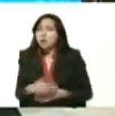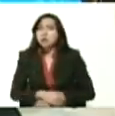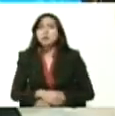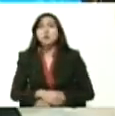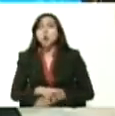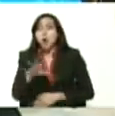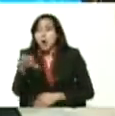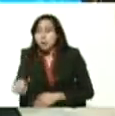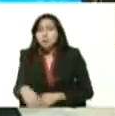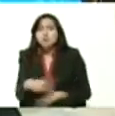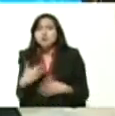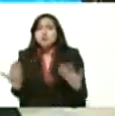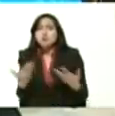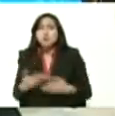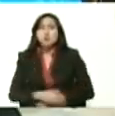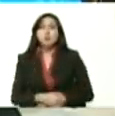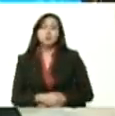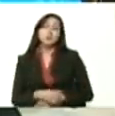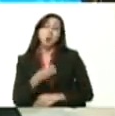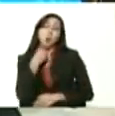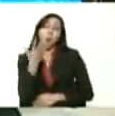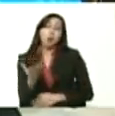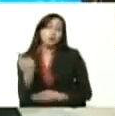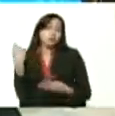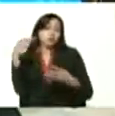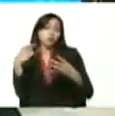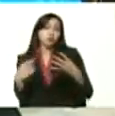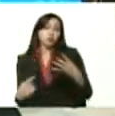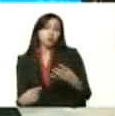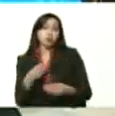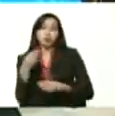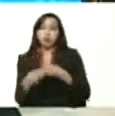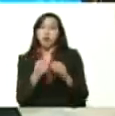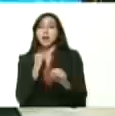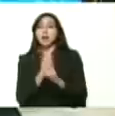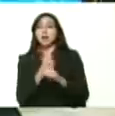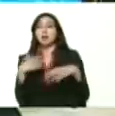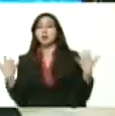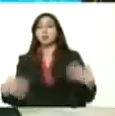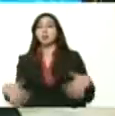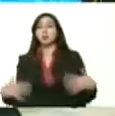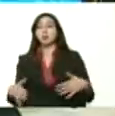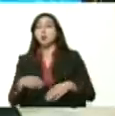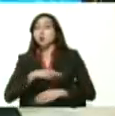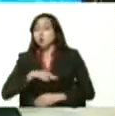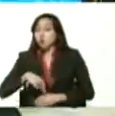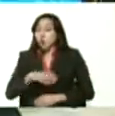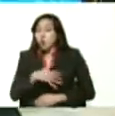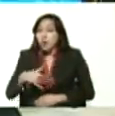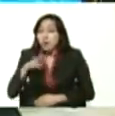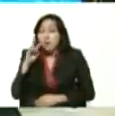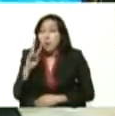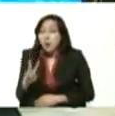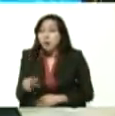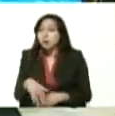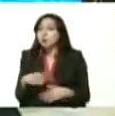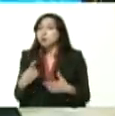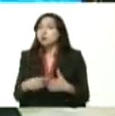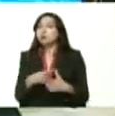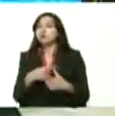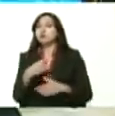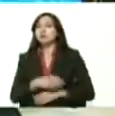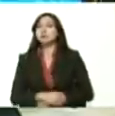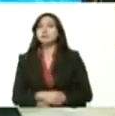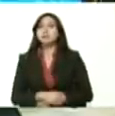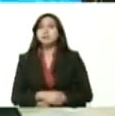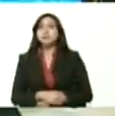producto bueno tantas cosas que hay por hacer y si queremos verlo en la